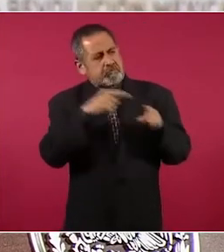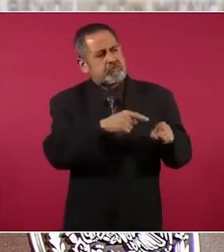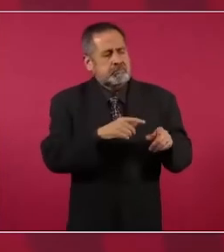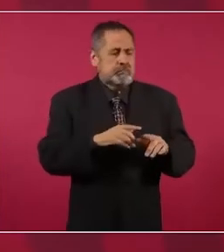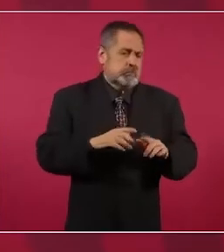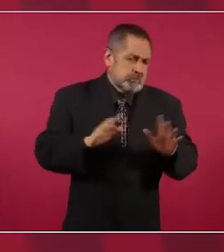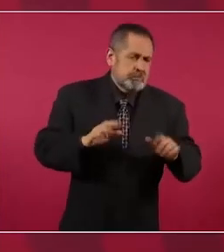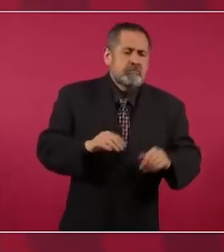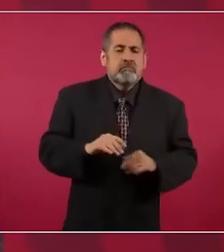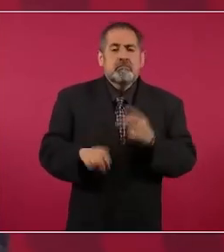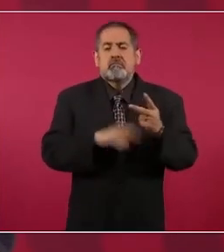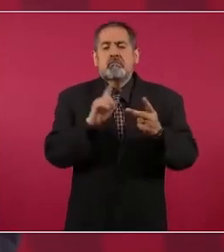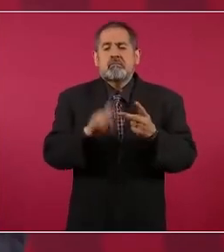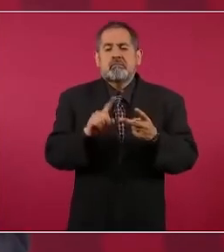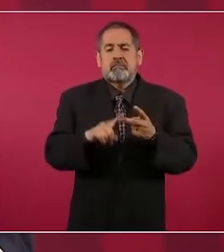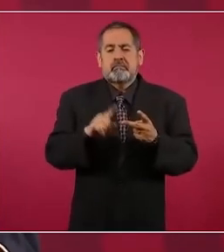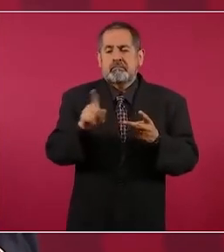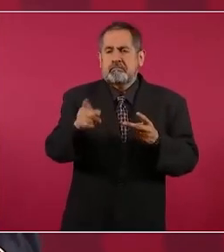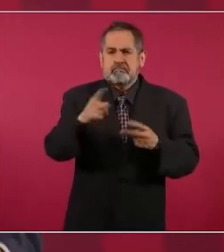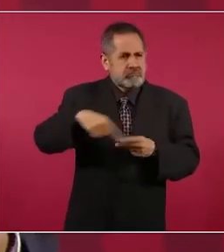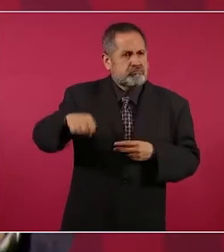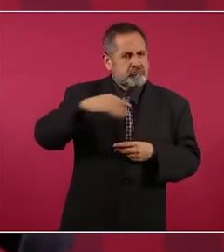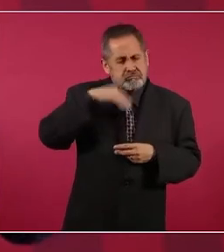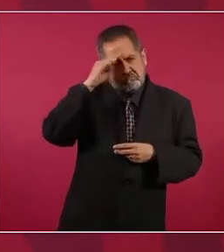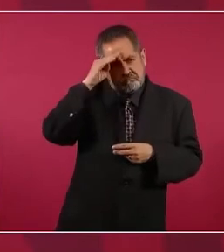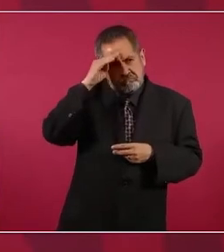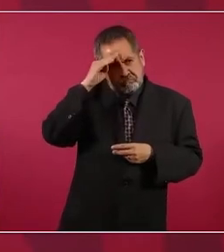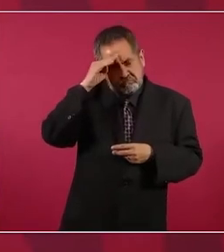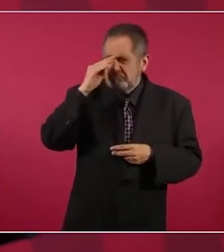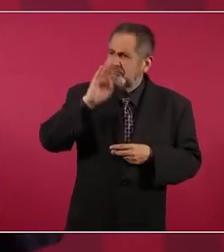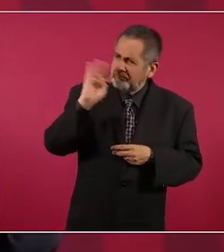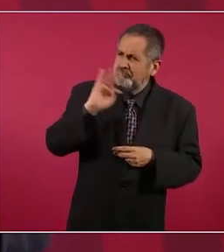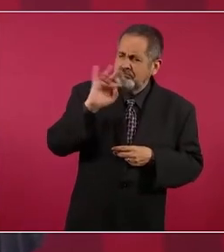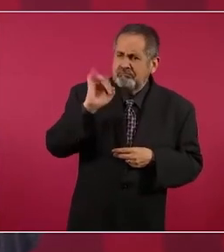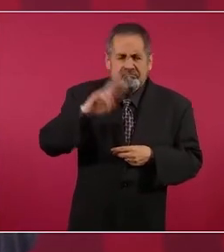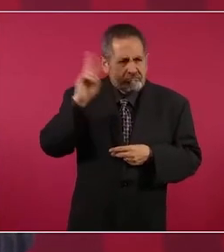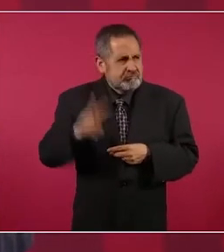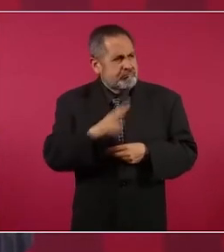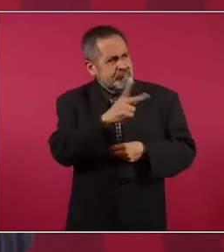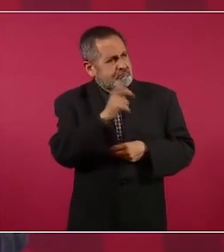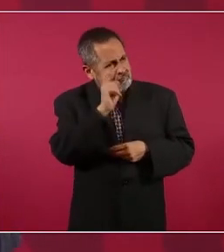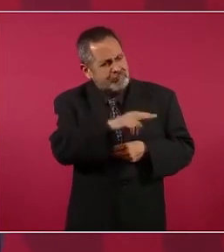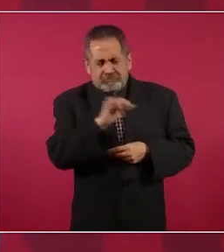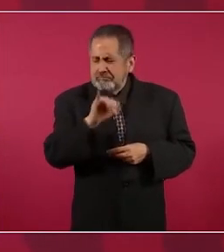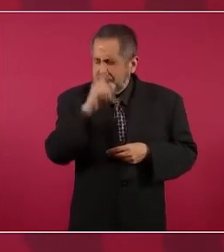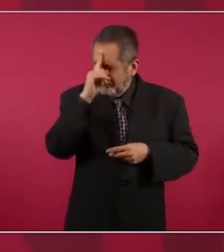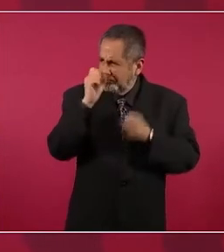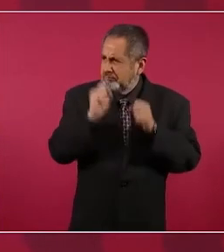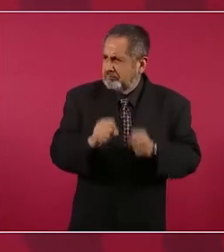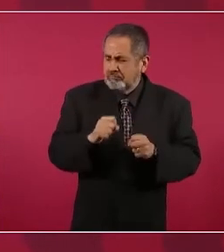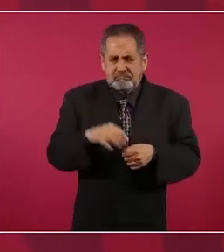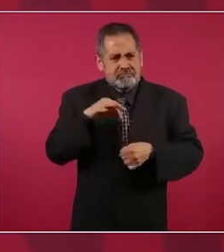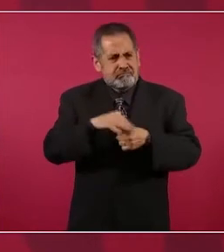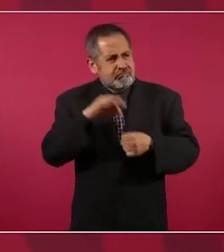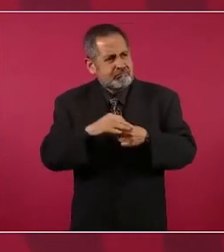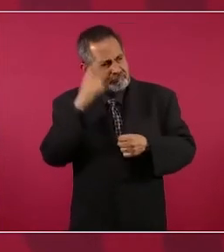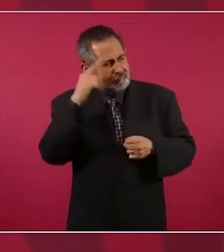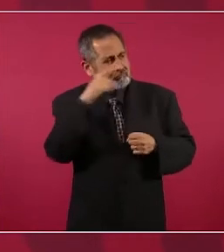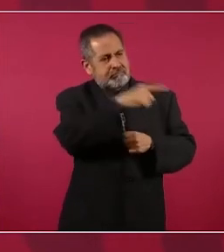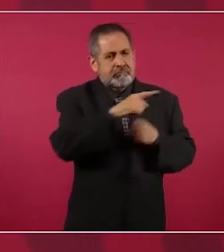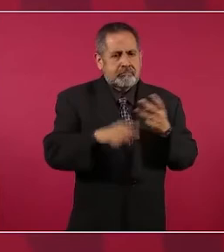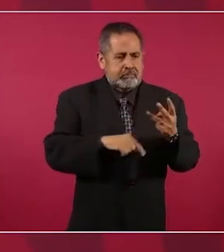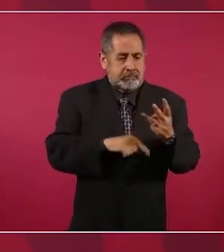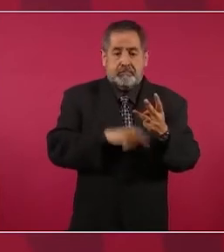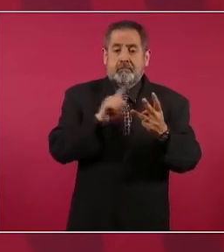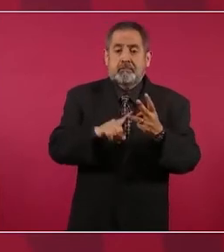Otros porque pensaron que iba a haber un cambio. Y otros más por su conservadurismo.